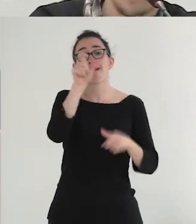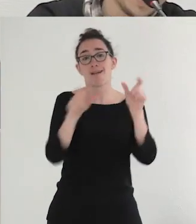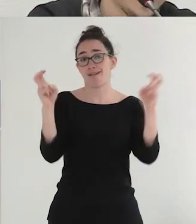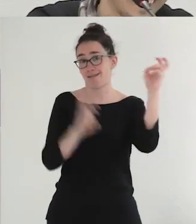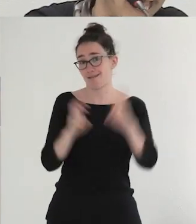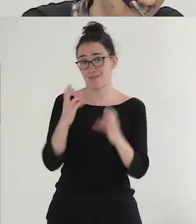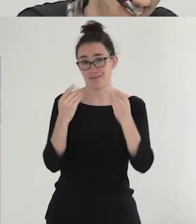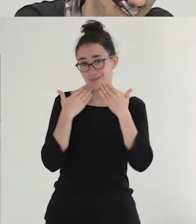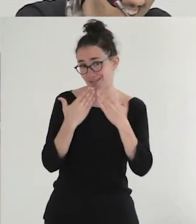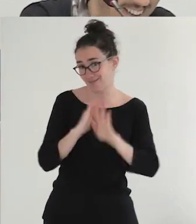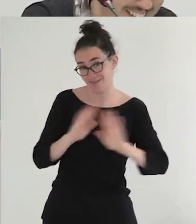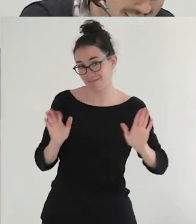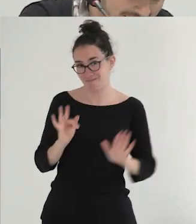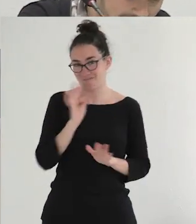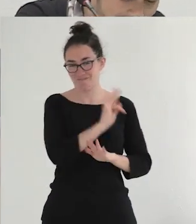Dale, gracias.